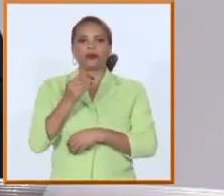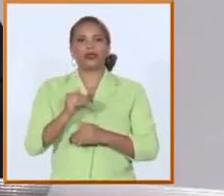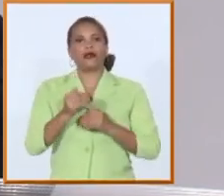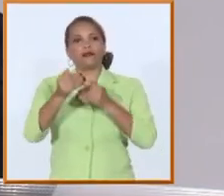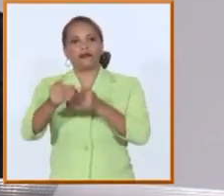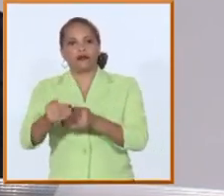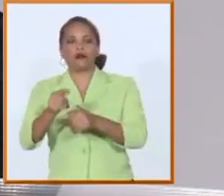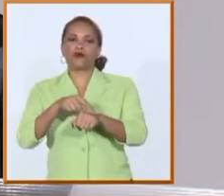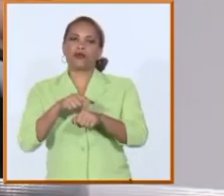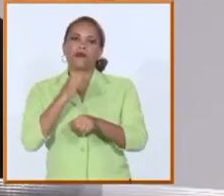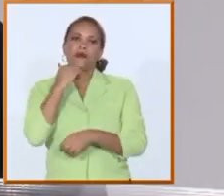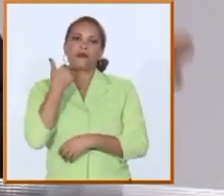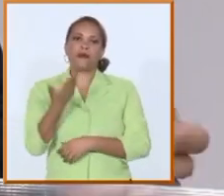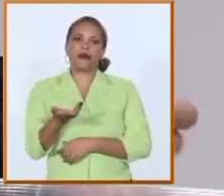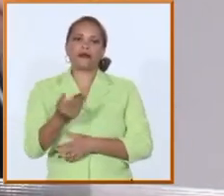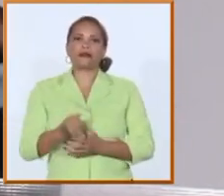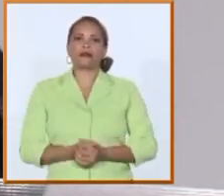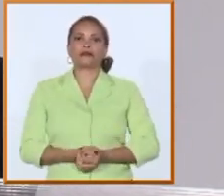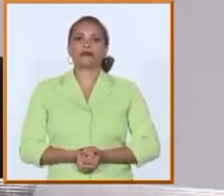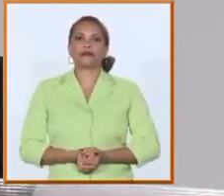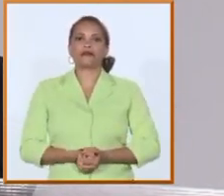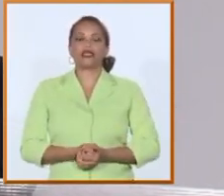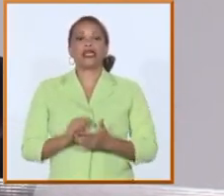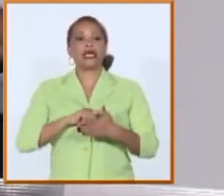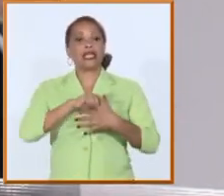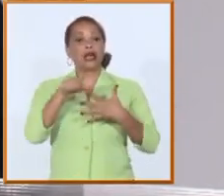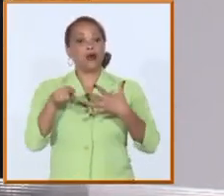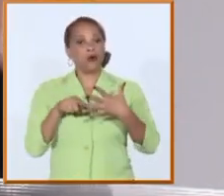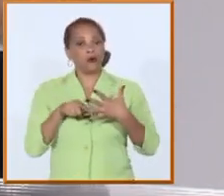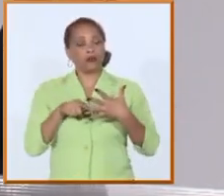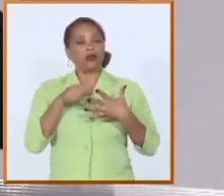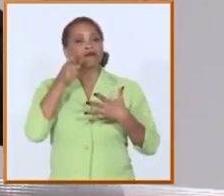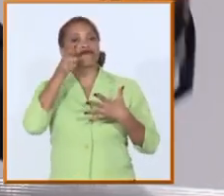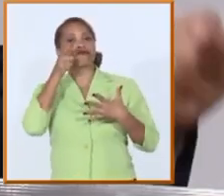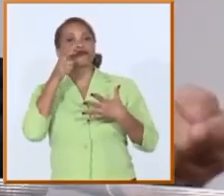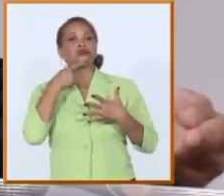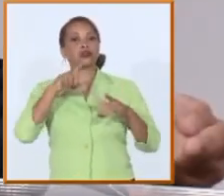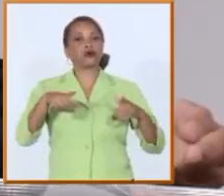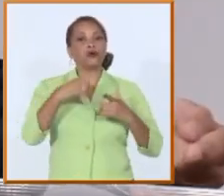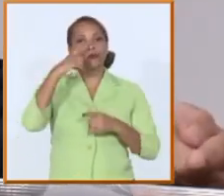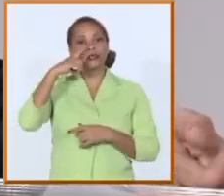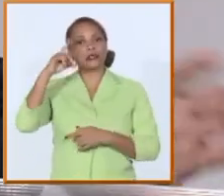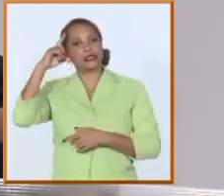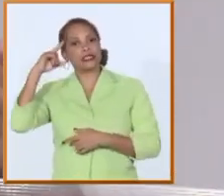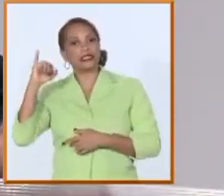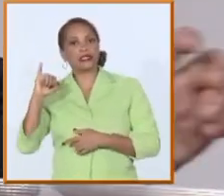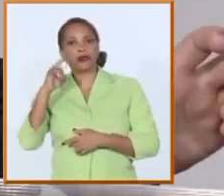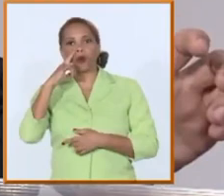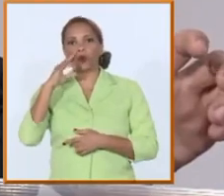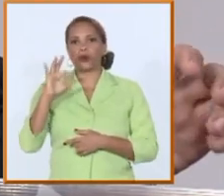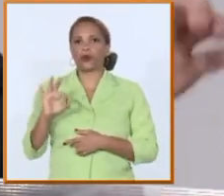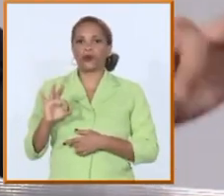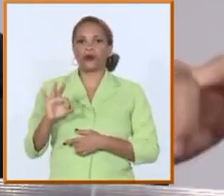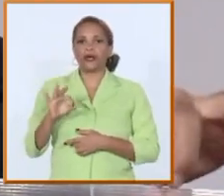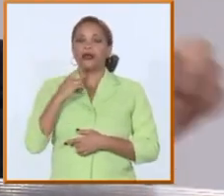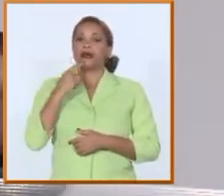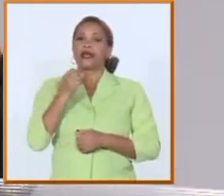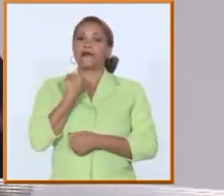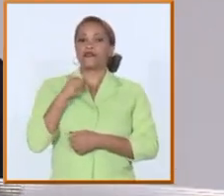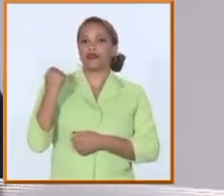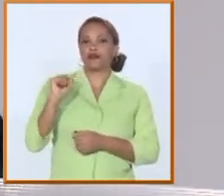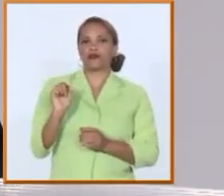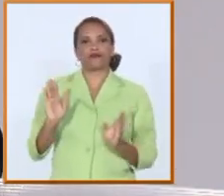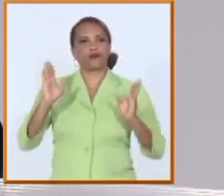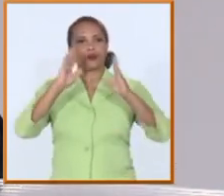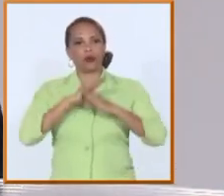la Junta de Acreditación Nacional vigila que eso se cumpla y que cuando se realicen los nuevos procesos no se viole nada se exija